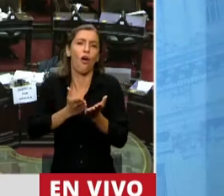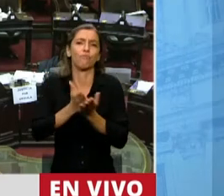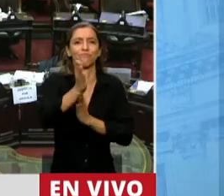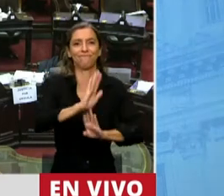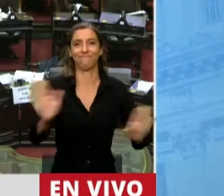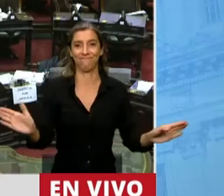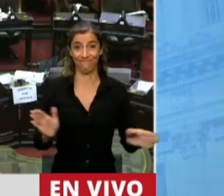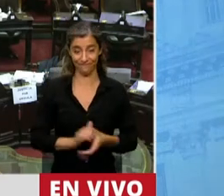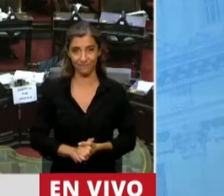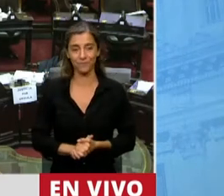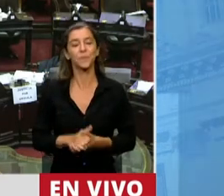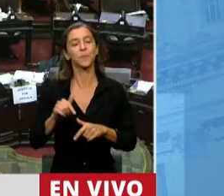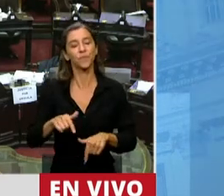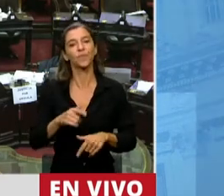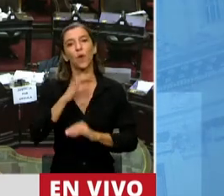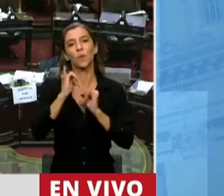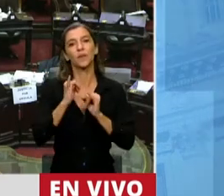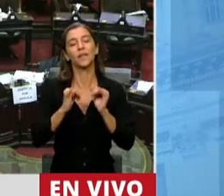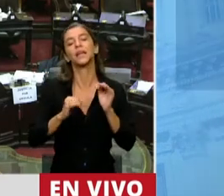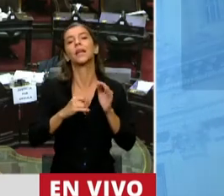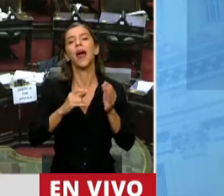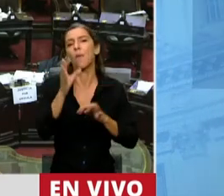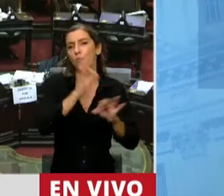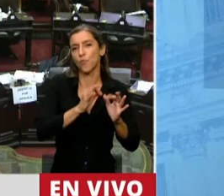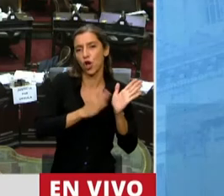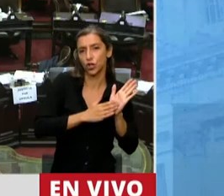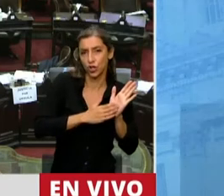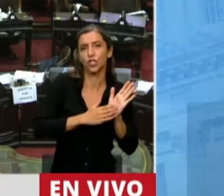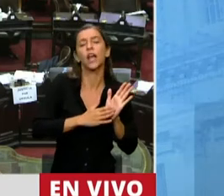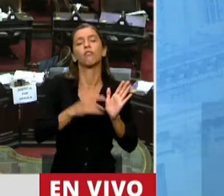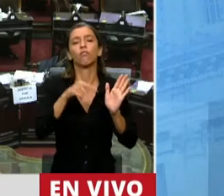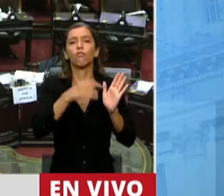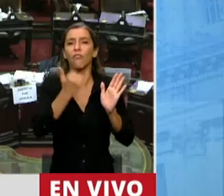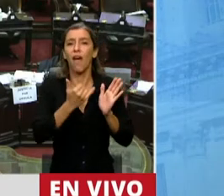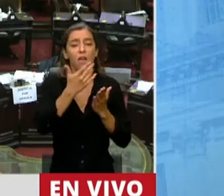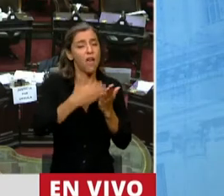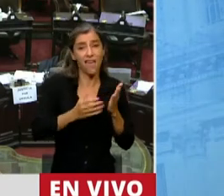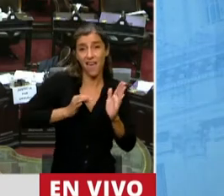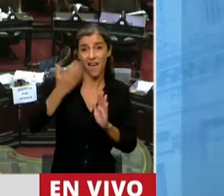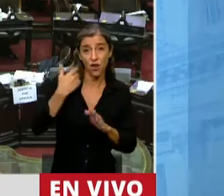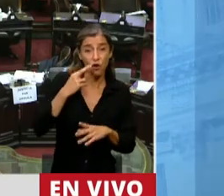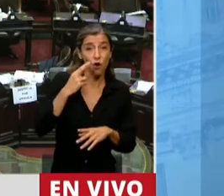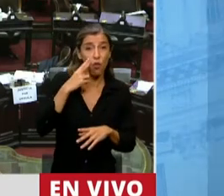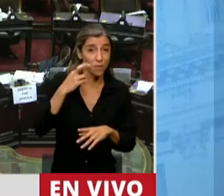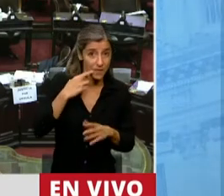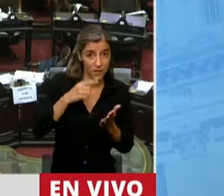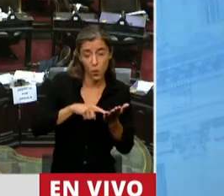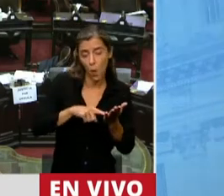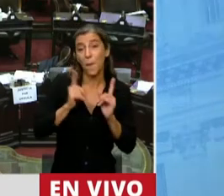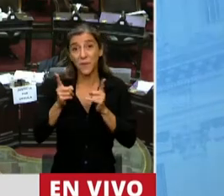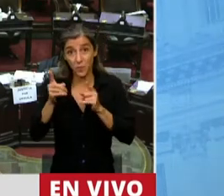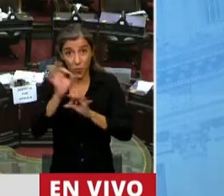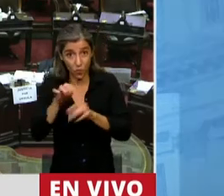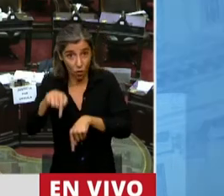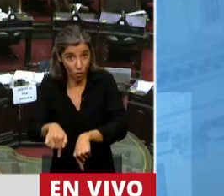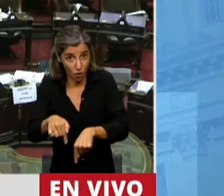técnicas, el proyecto 56-18 en el año 2019, donde nosotros decíamos este mismo proyecto que tratamos hoy